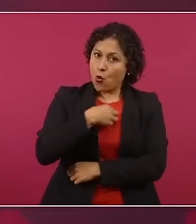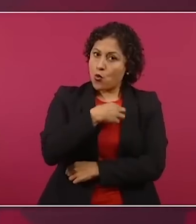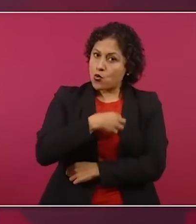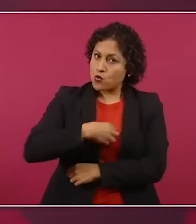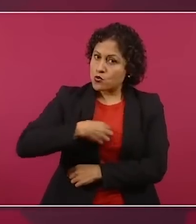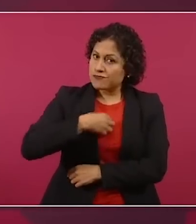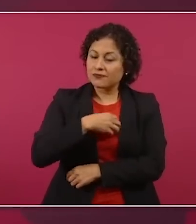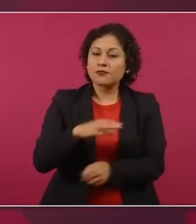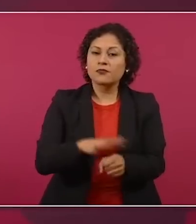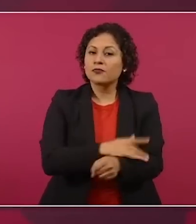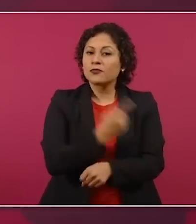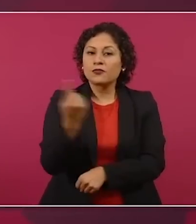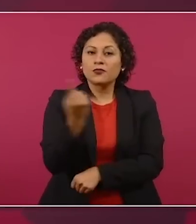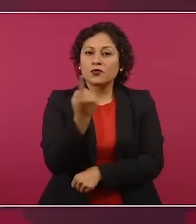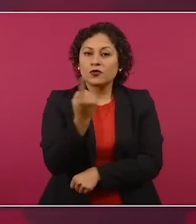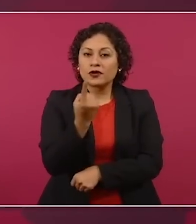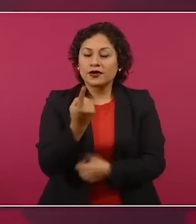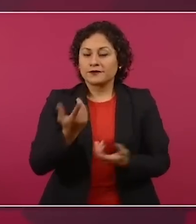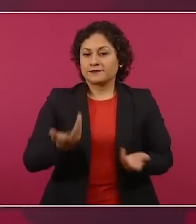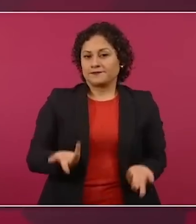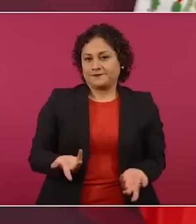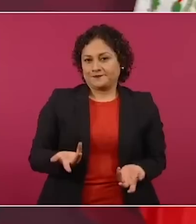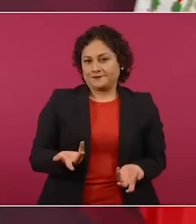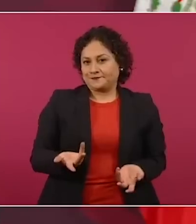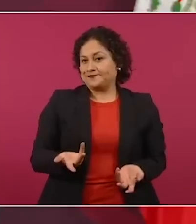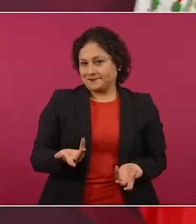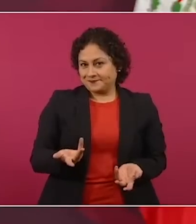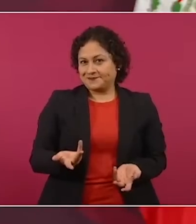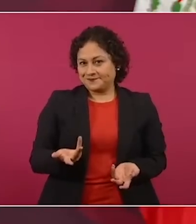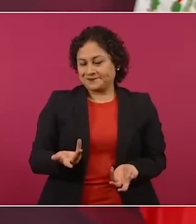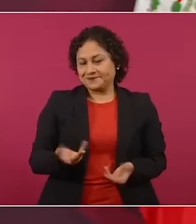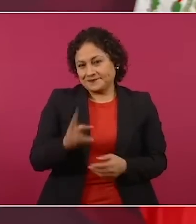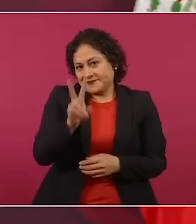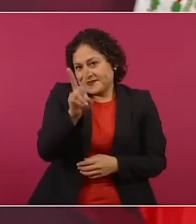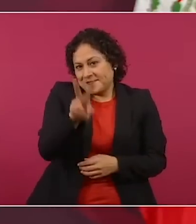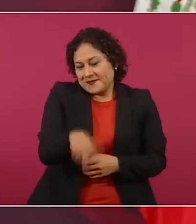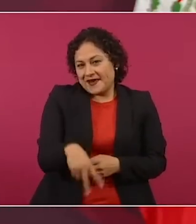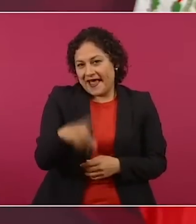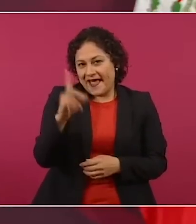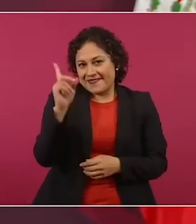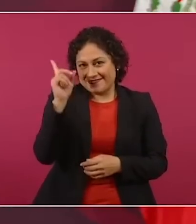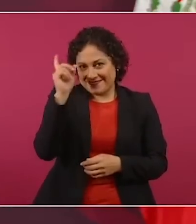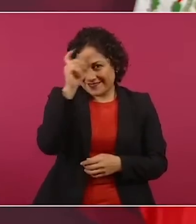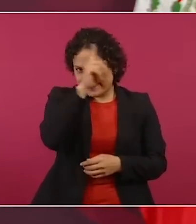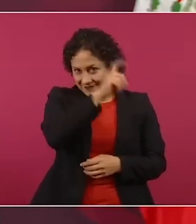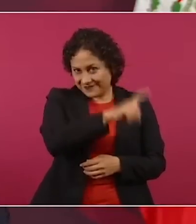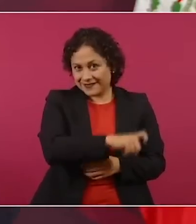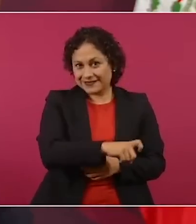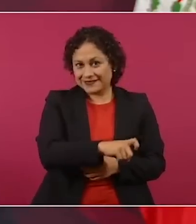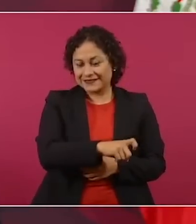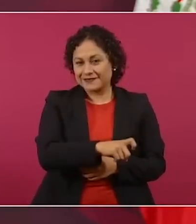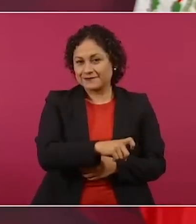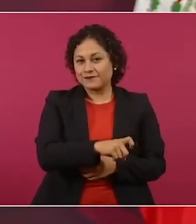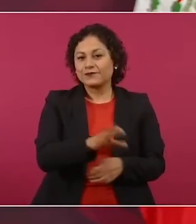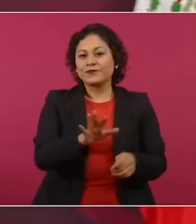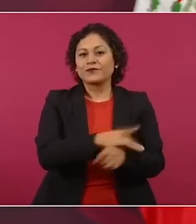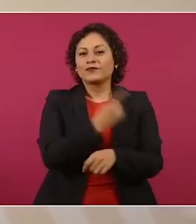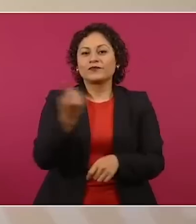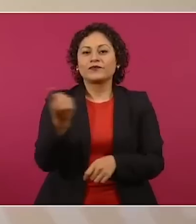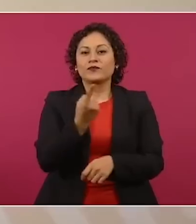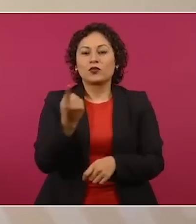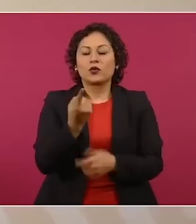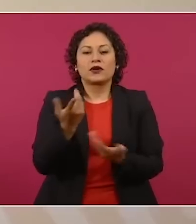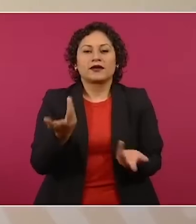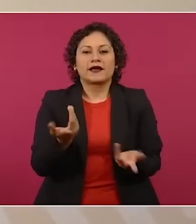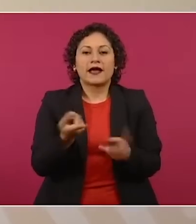porque no es lo mismo hacer un tren nuevo que